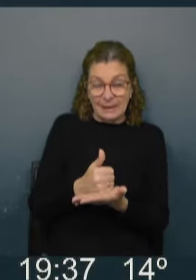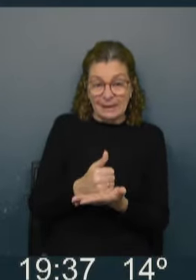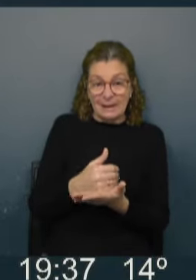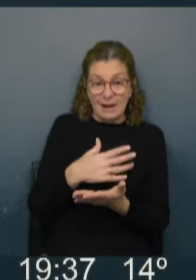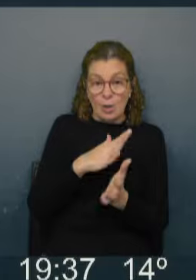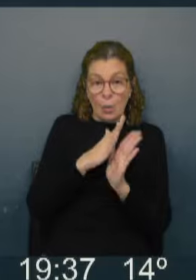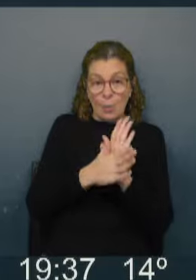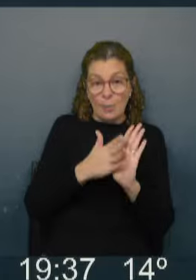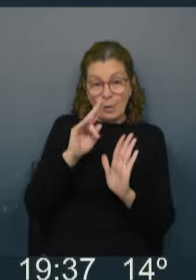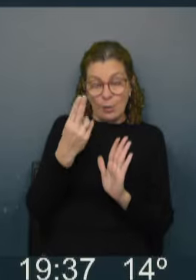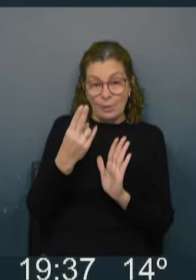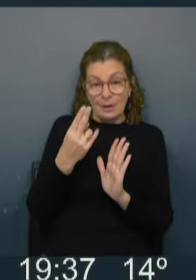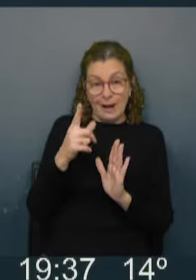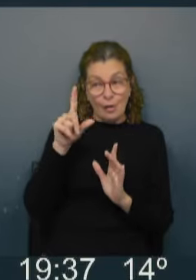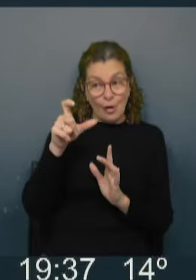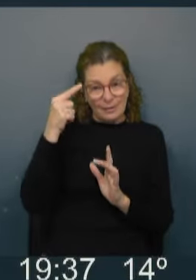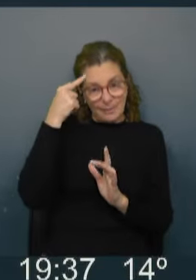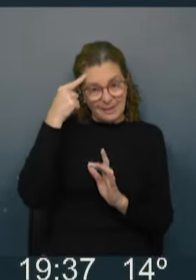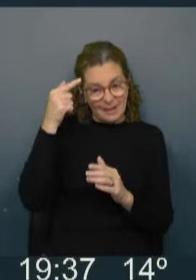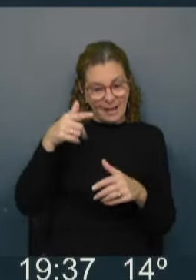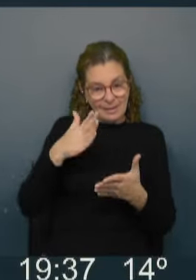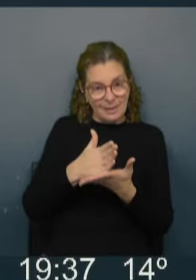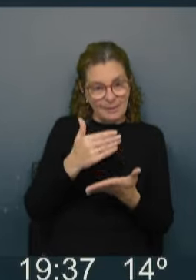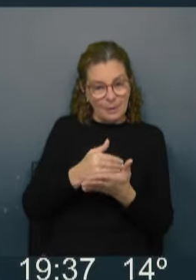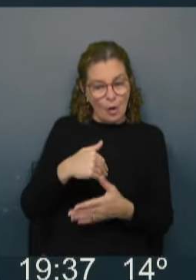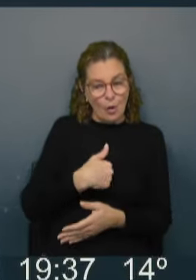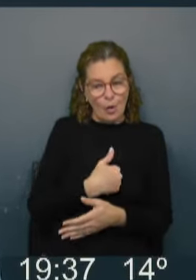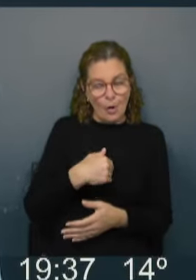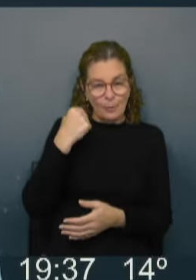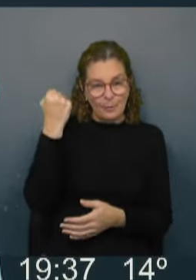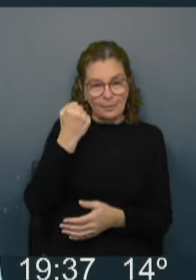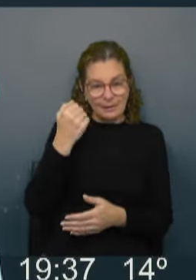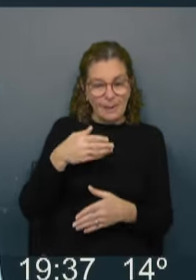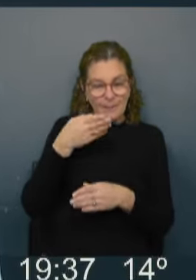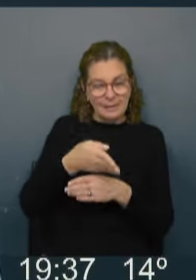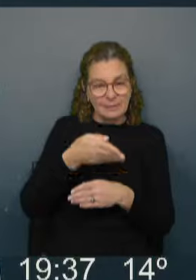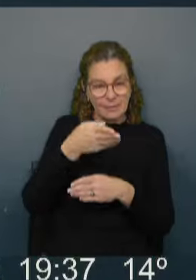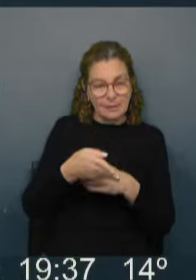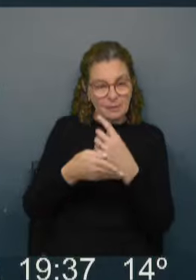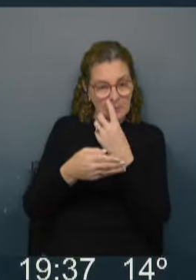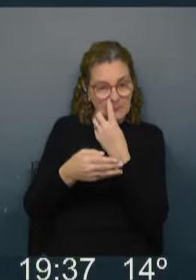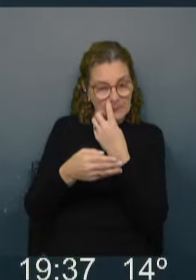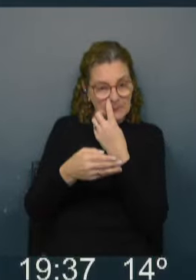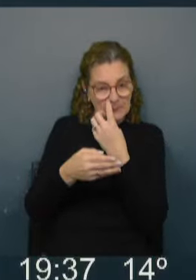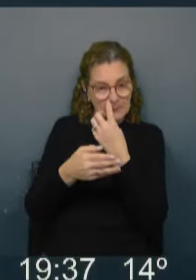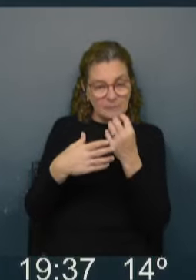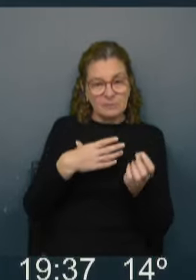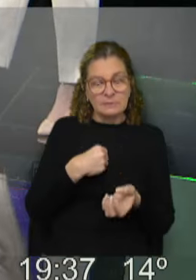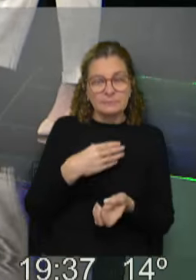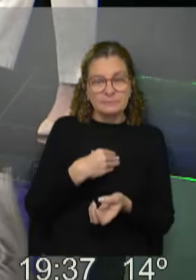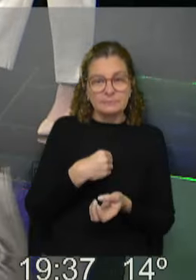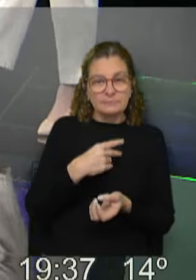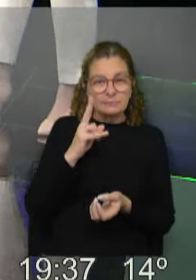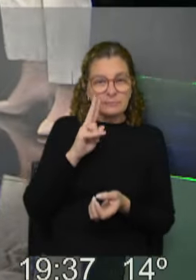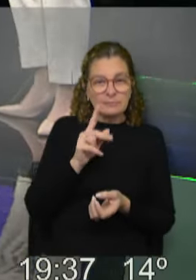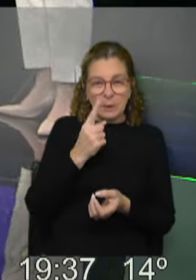nacional. Es decir, la lógica departamental tiene un rol muy importante en la participación en la interna del Partido Nacional. ¿Podemos leer muy